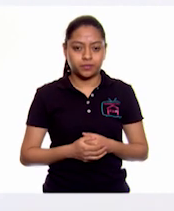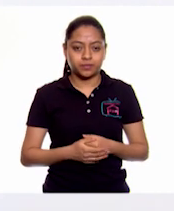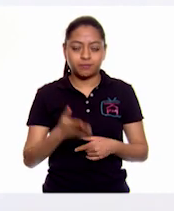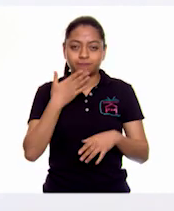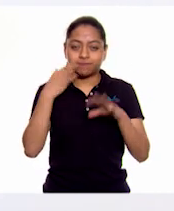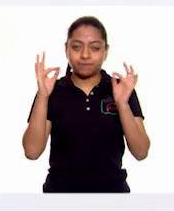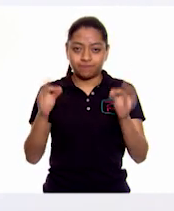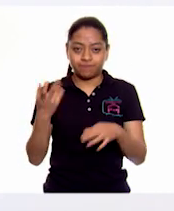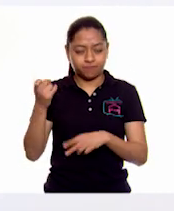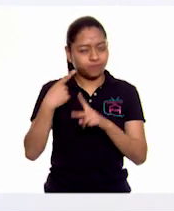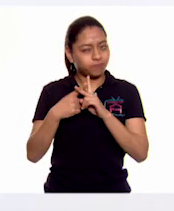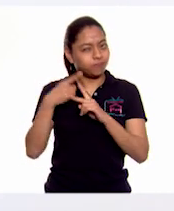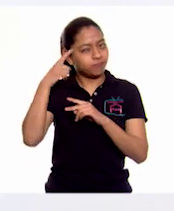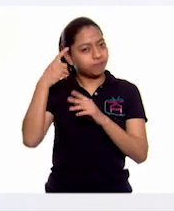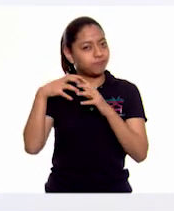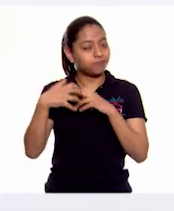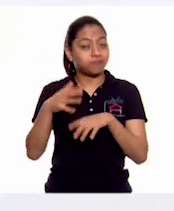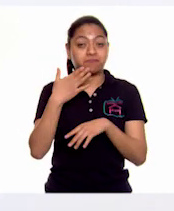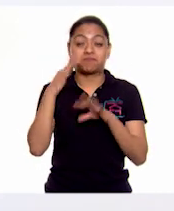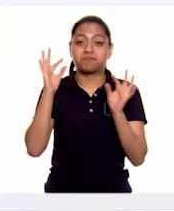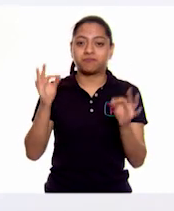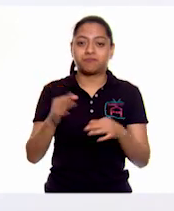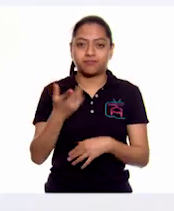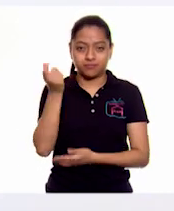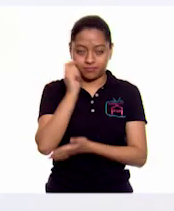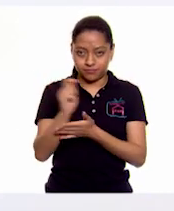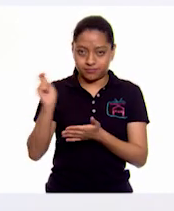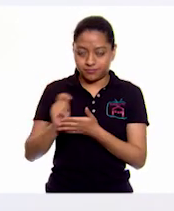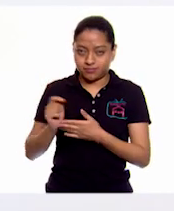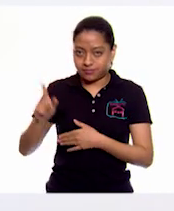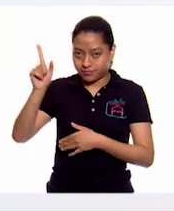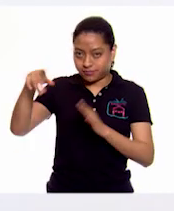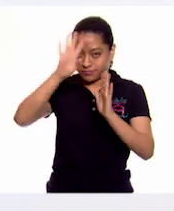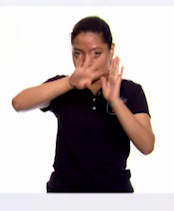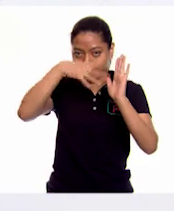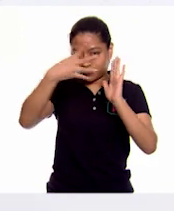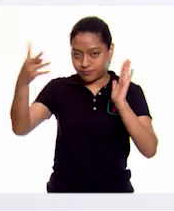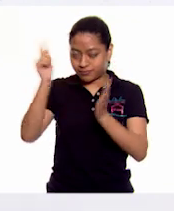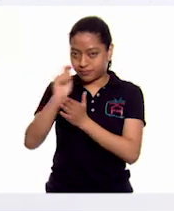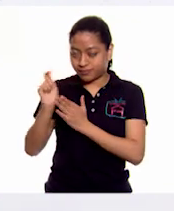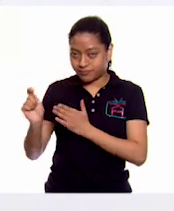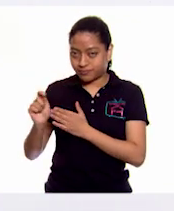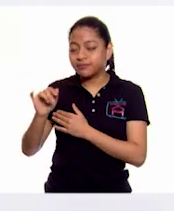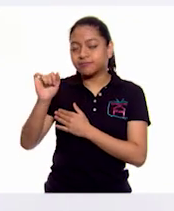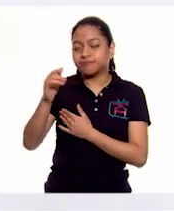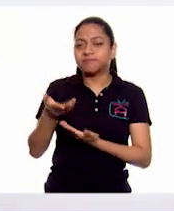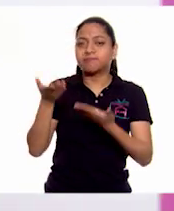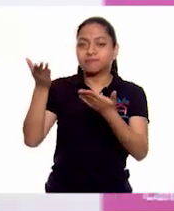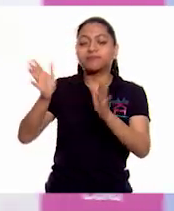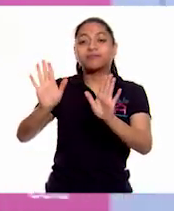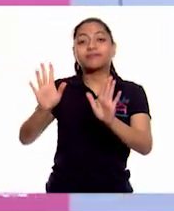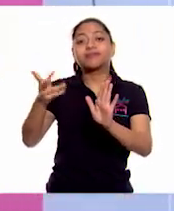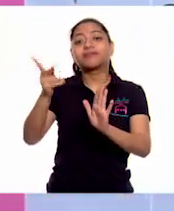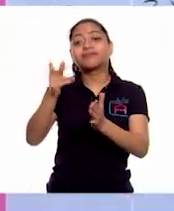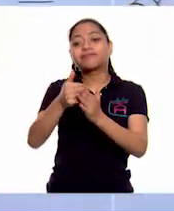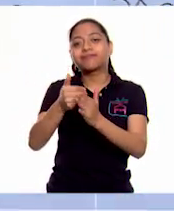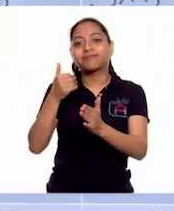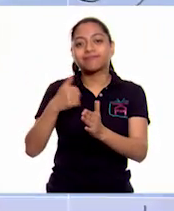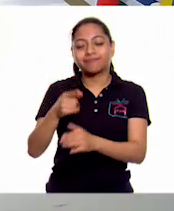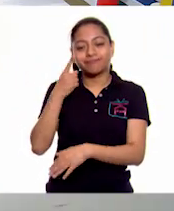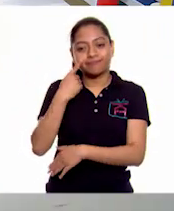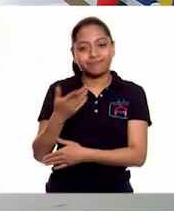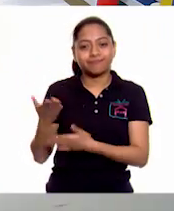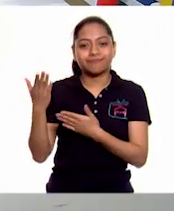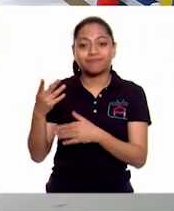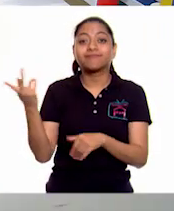Excelente trabajo. ¿Y eso lo anotamos entonces en nuestra tabla también? Sí, pero aquí algo pasó.